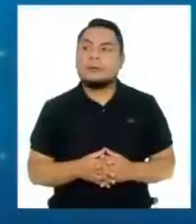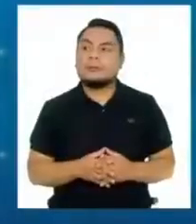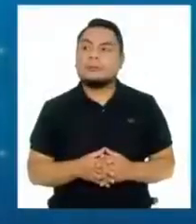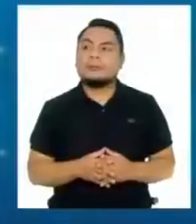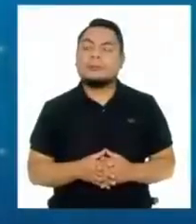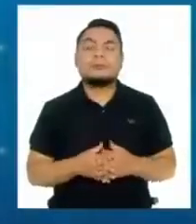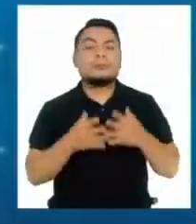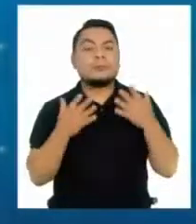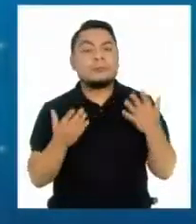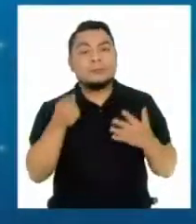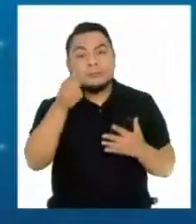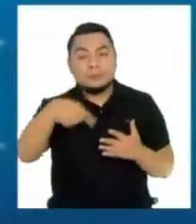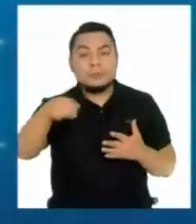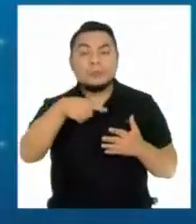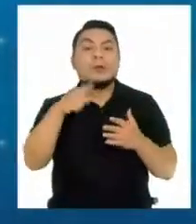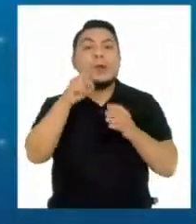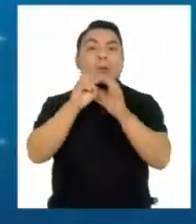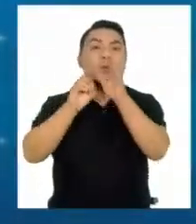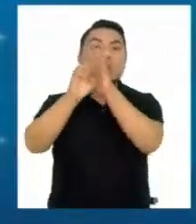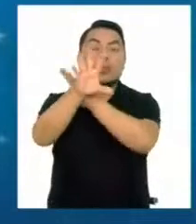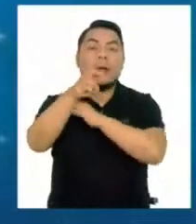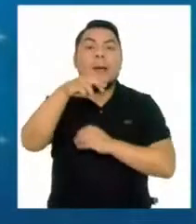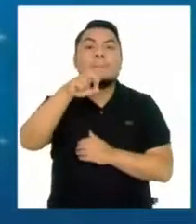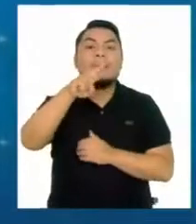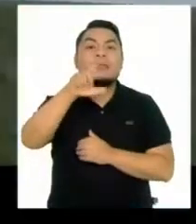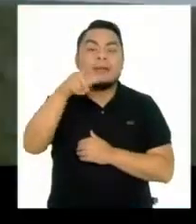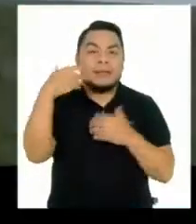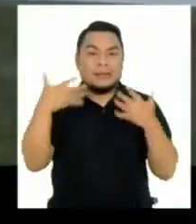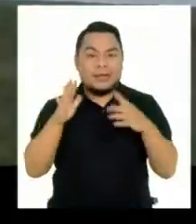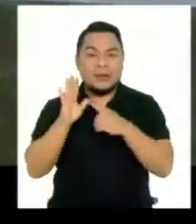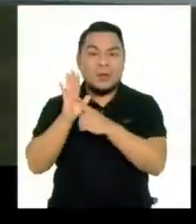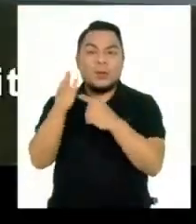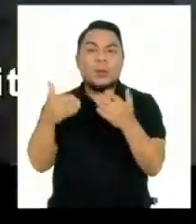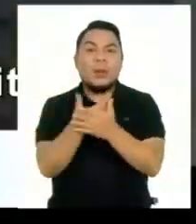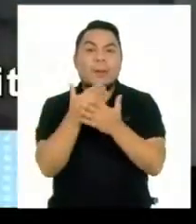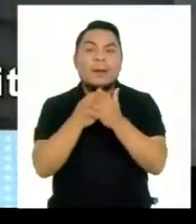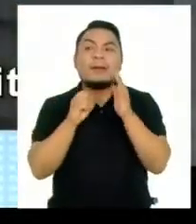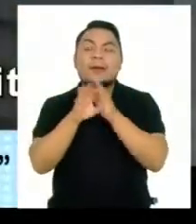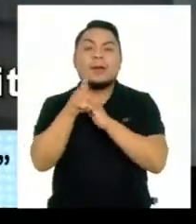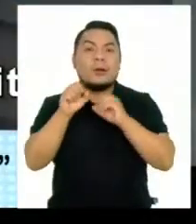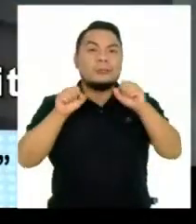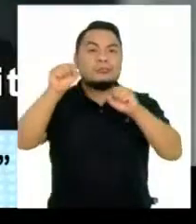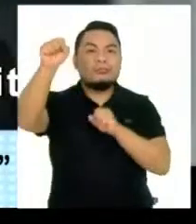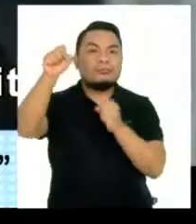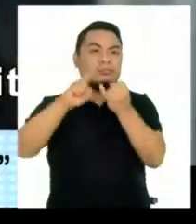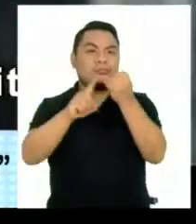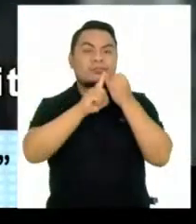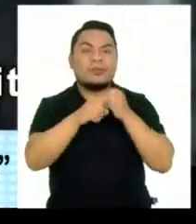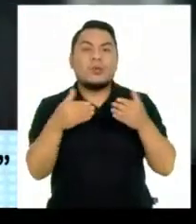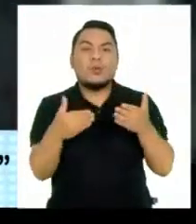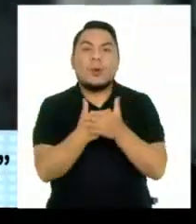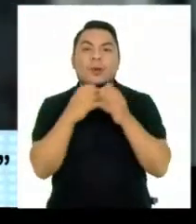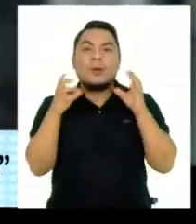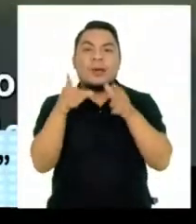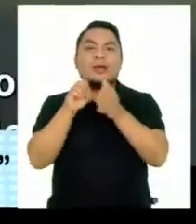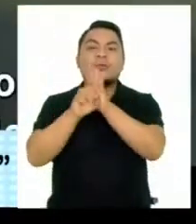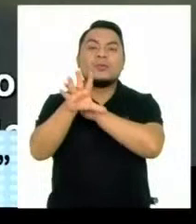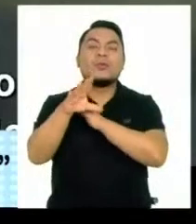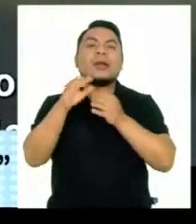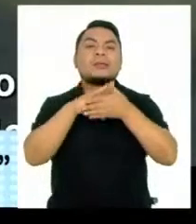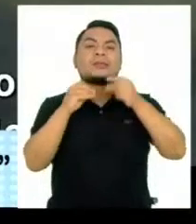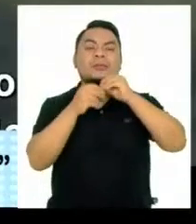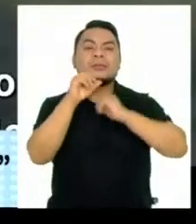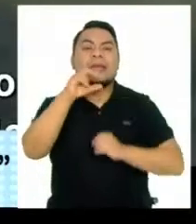Y Marble en el estudio Se estrenó el trailer oficial De su nueva película De superhéroes Eternals La historia está